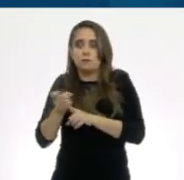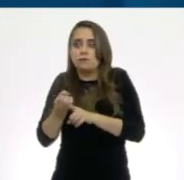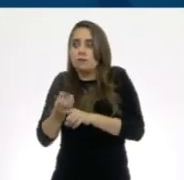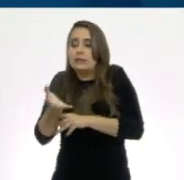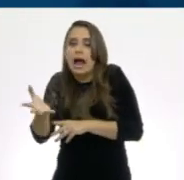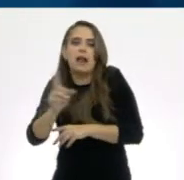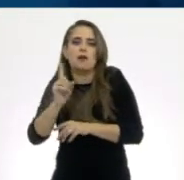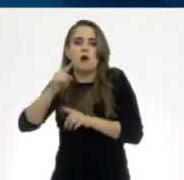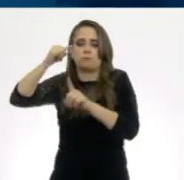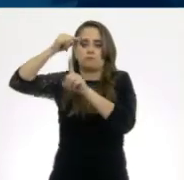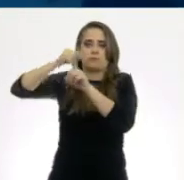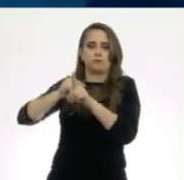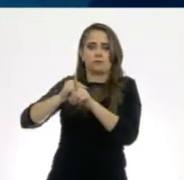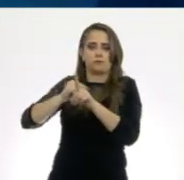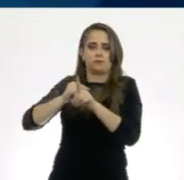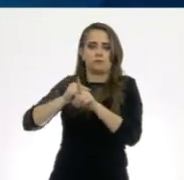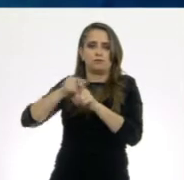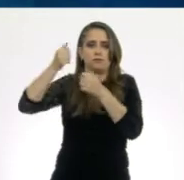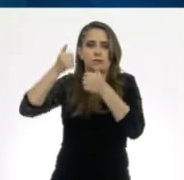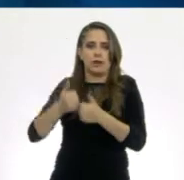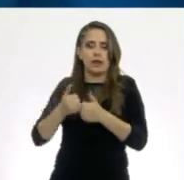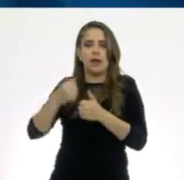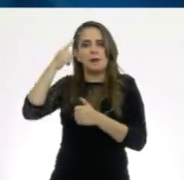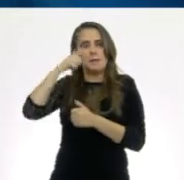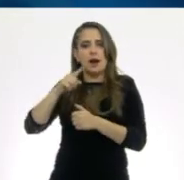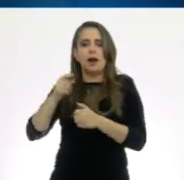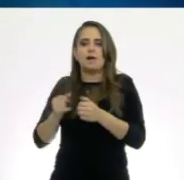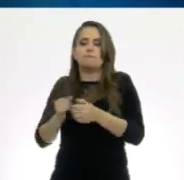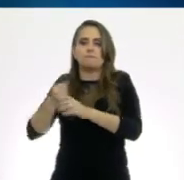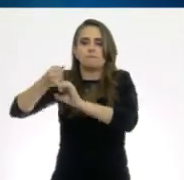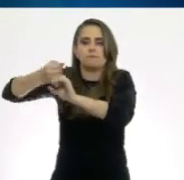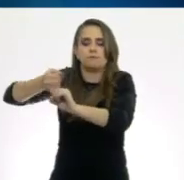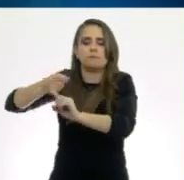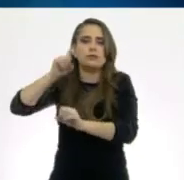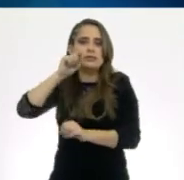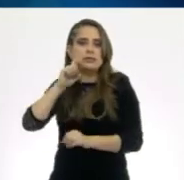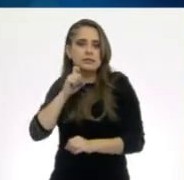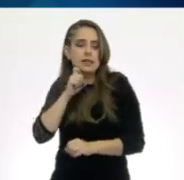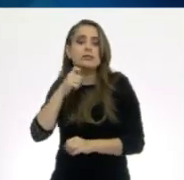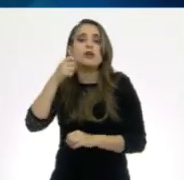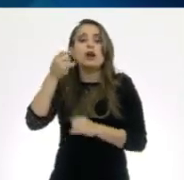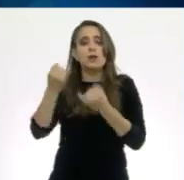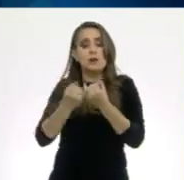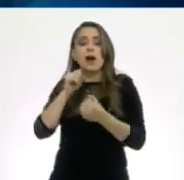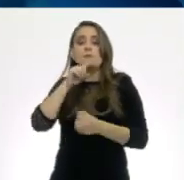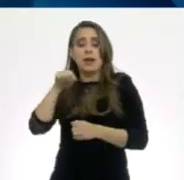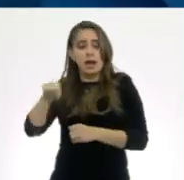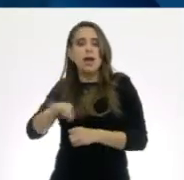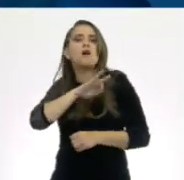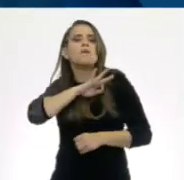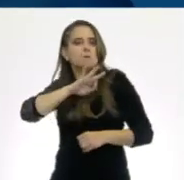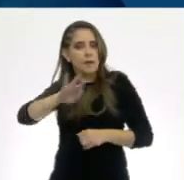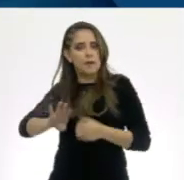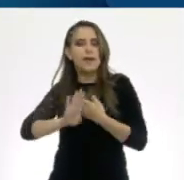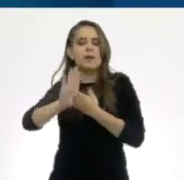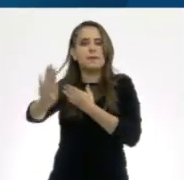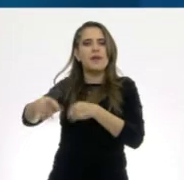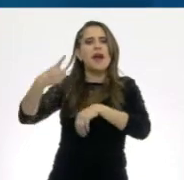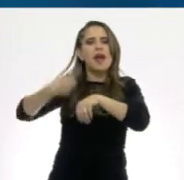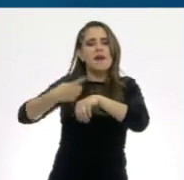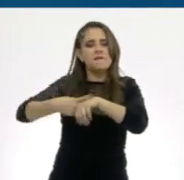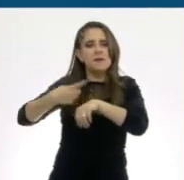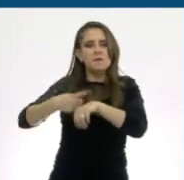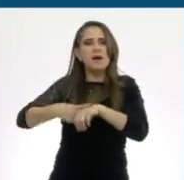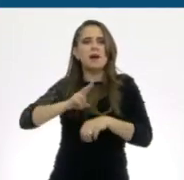hacia el interior de la vagina. Es el único que previene el contagio de enfermedades de transmisión sexual. Otra opción es la